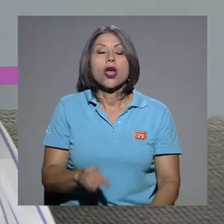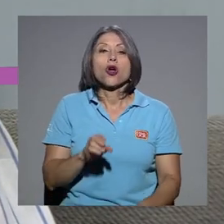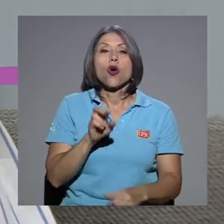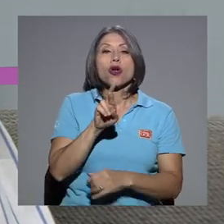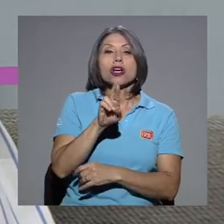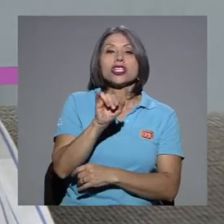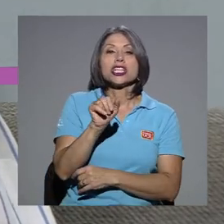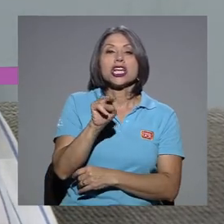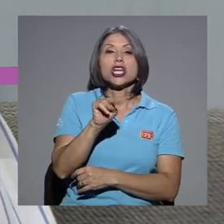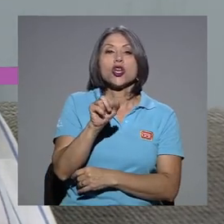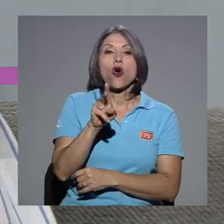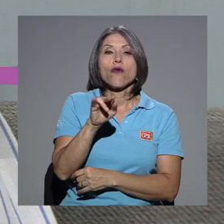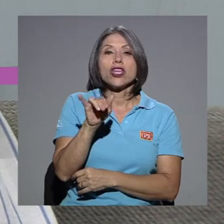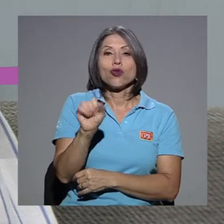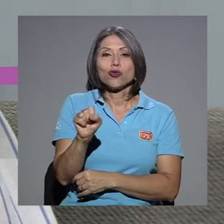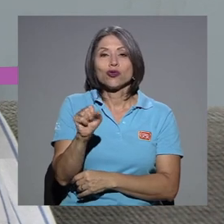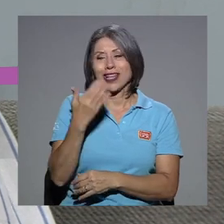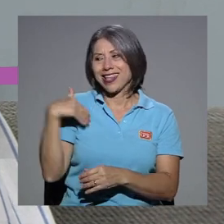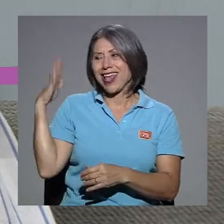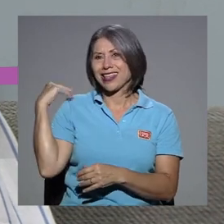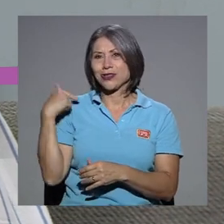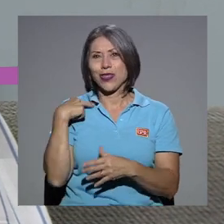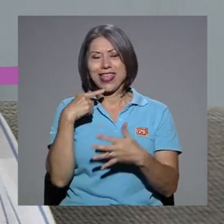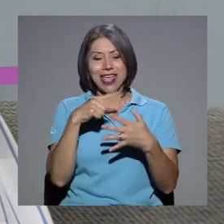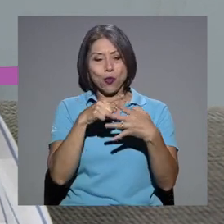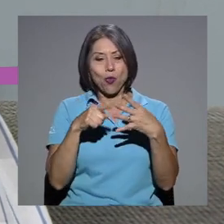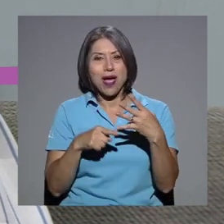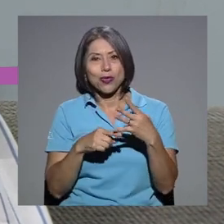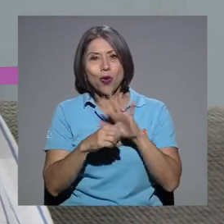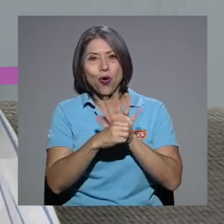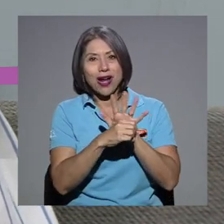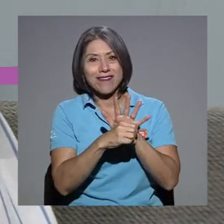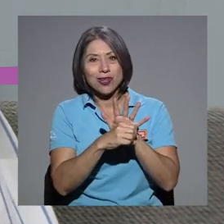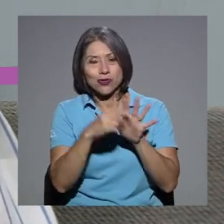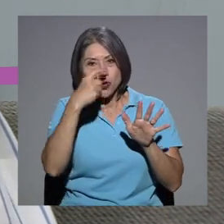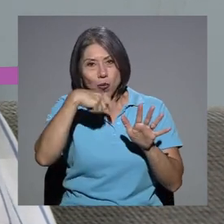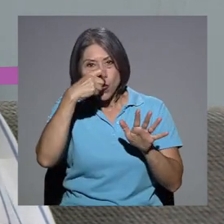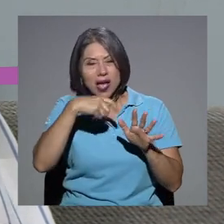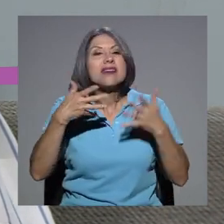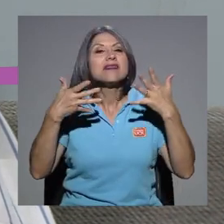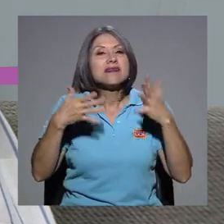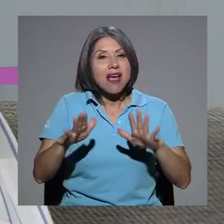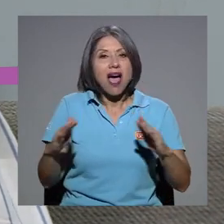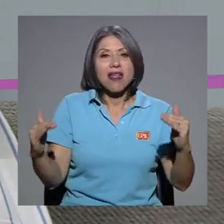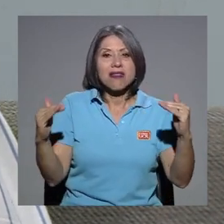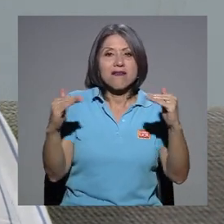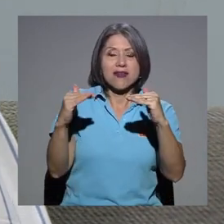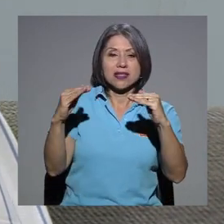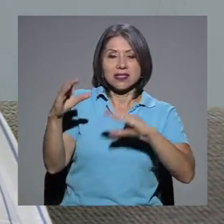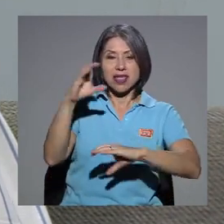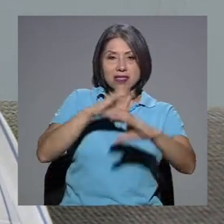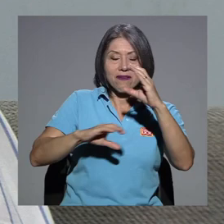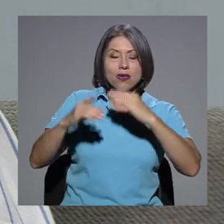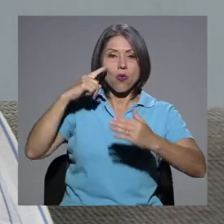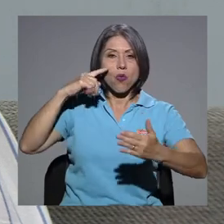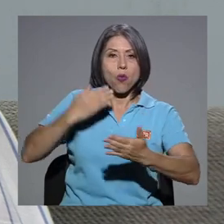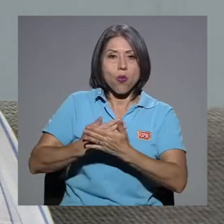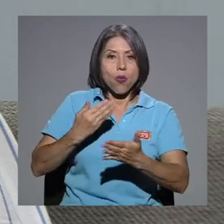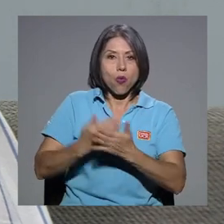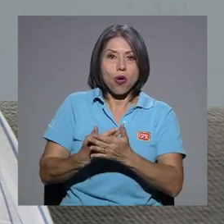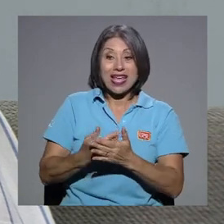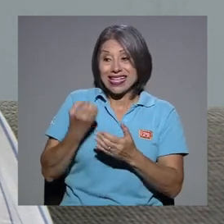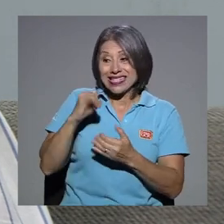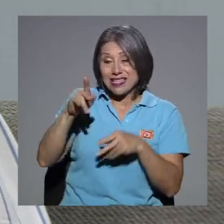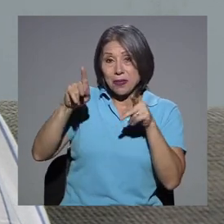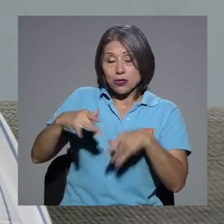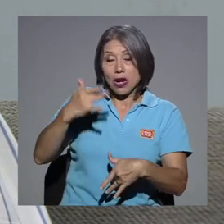yo decía que eran parte de los resfriados, sí se ha demostrado científicamente que después de un año ya nuestras